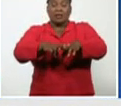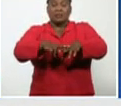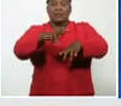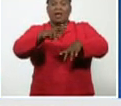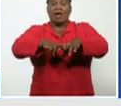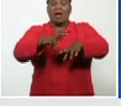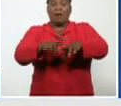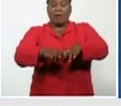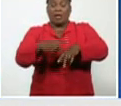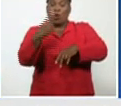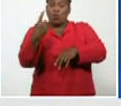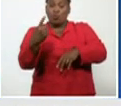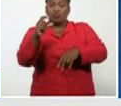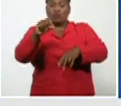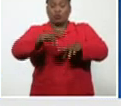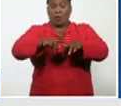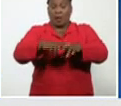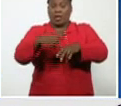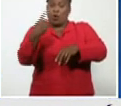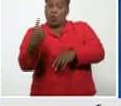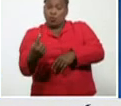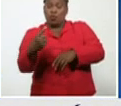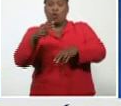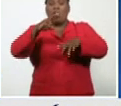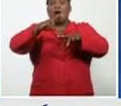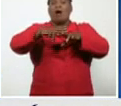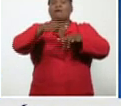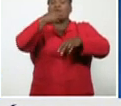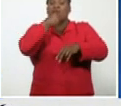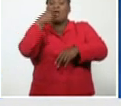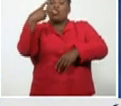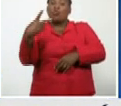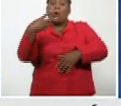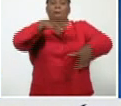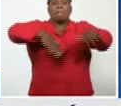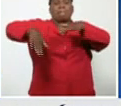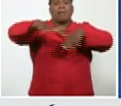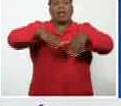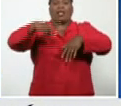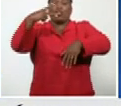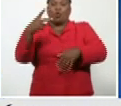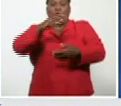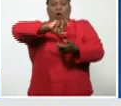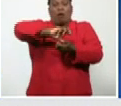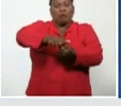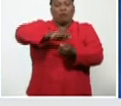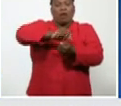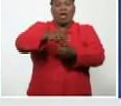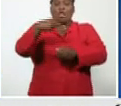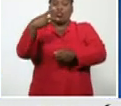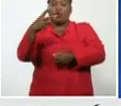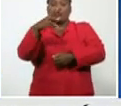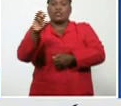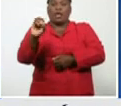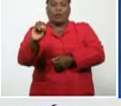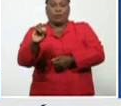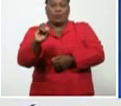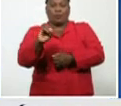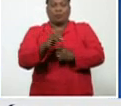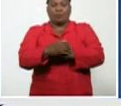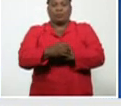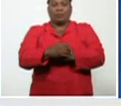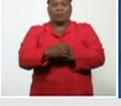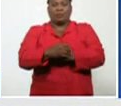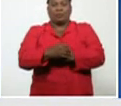Centro Habana, uno de Habana Vieja, dos de Playa, dos de Arroyo Naranjo, y dos del Cerro, y